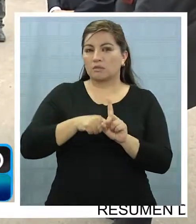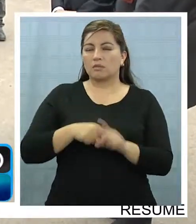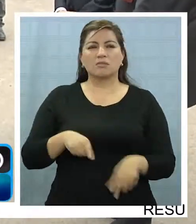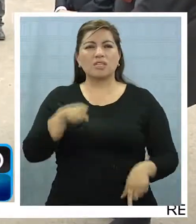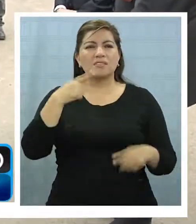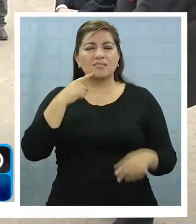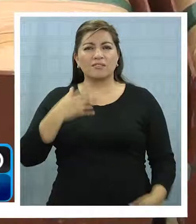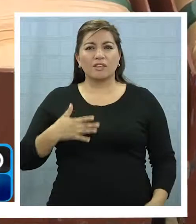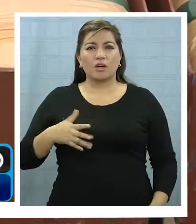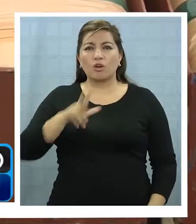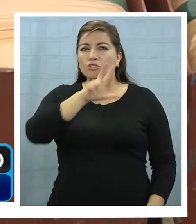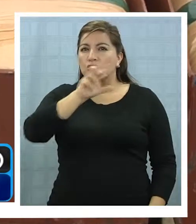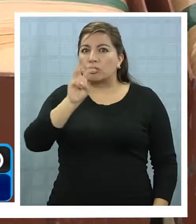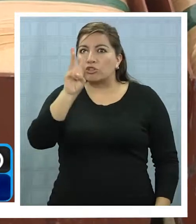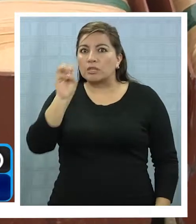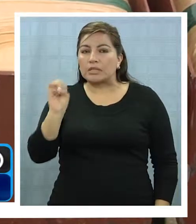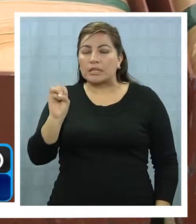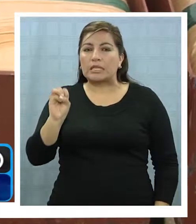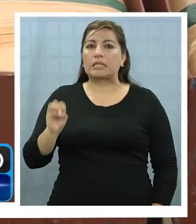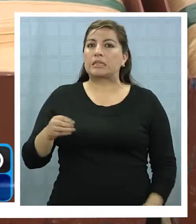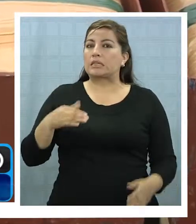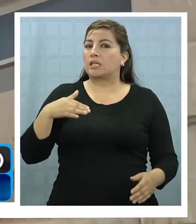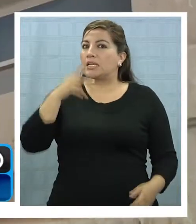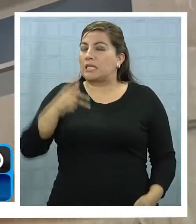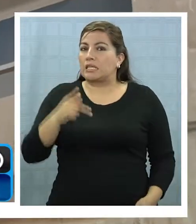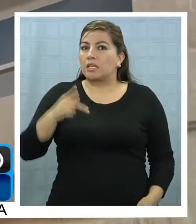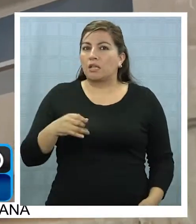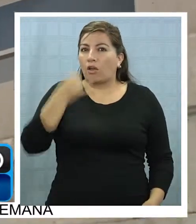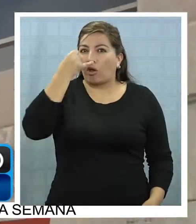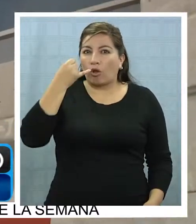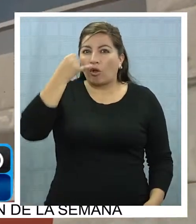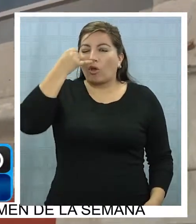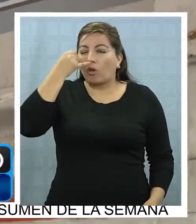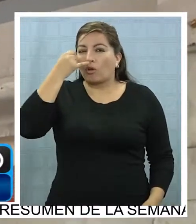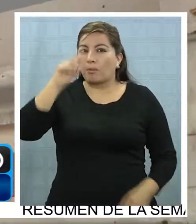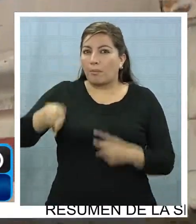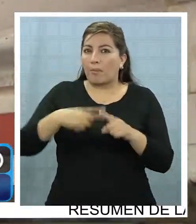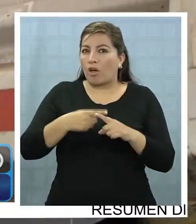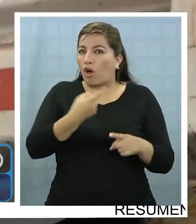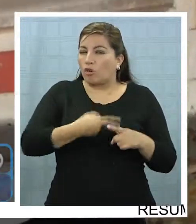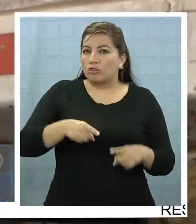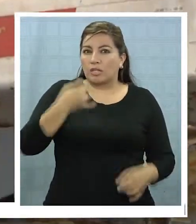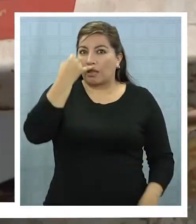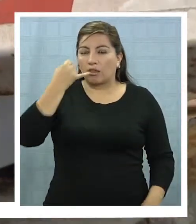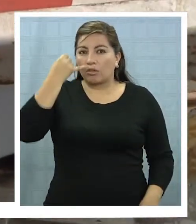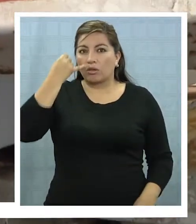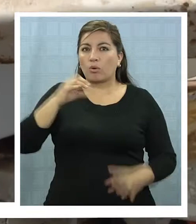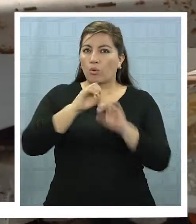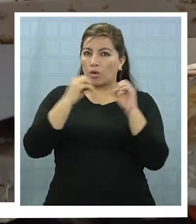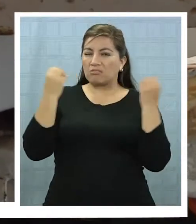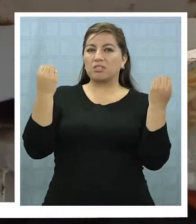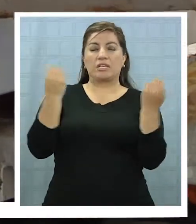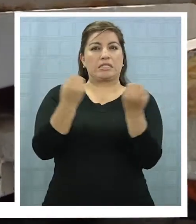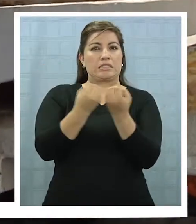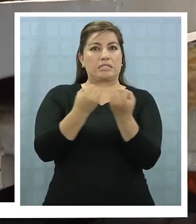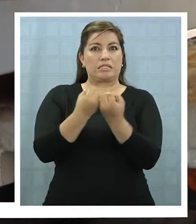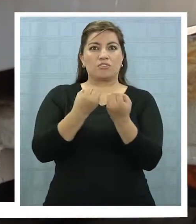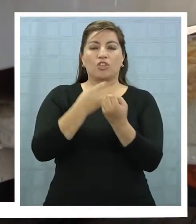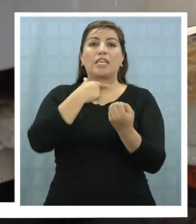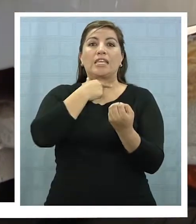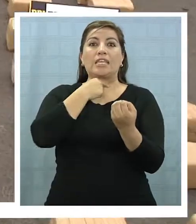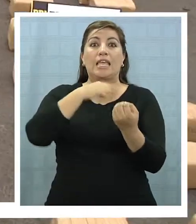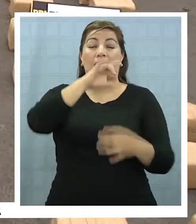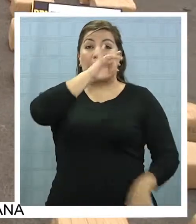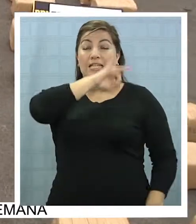830 kilos de cocaína base y 10 kilos de clorhidrato de cocaína, que una organización criminal intentaba ingresar al país,